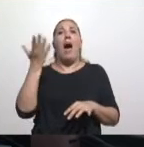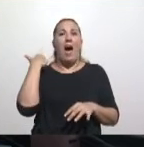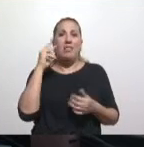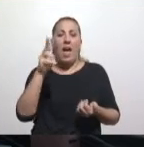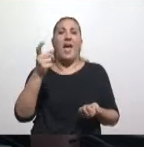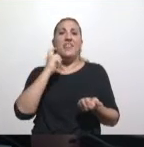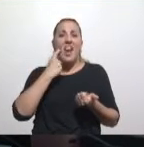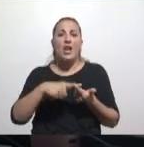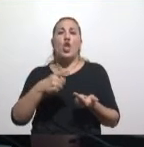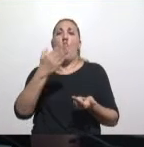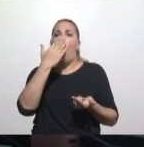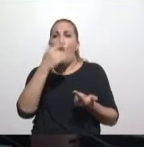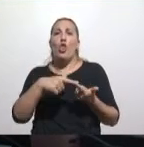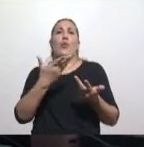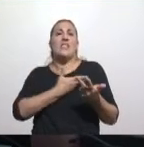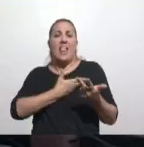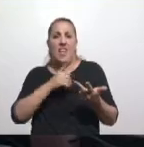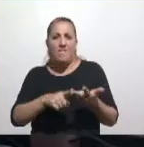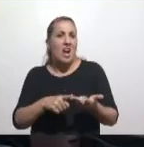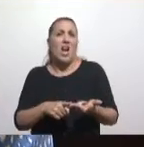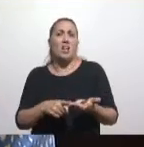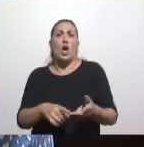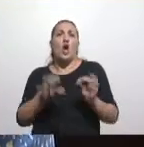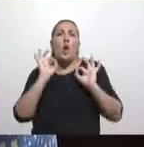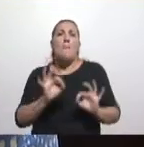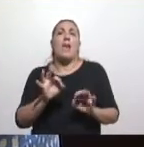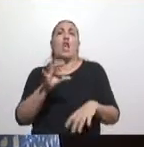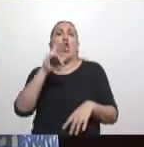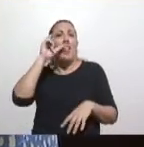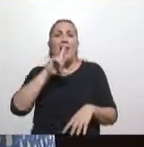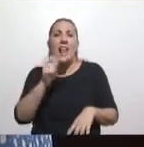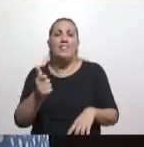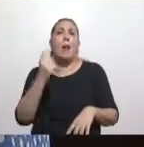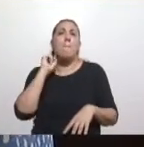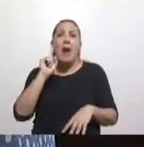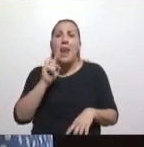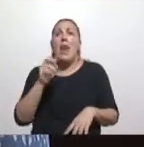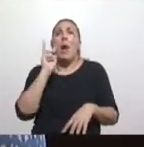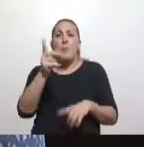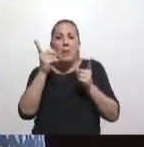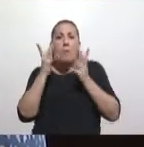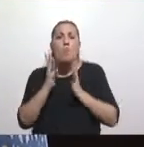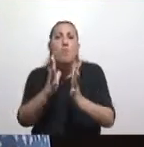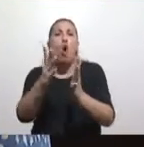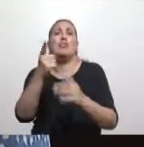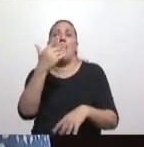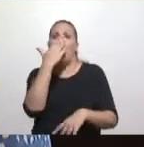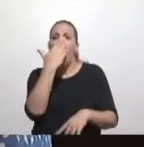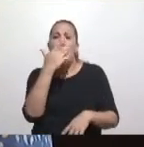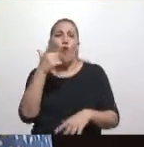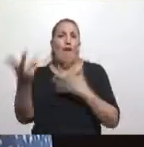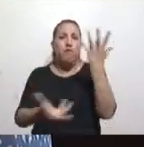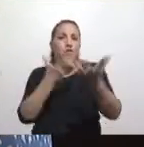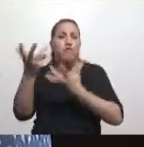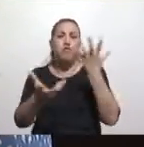en Córdoba, en Santa Fe, lo vimos la verdad en todo el Delta, el Paraná, lo vimos en los bosques cordobeses y fue casi